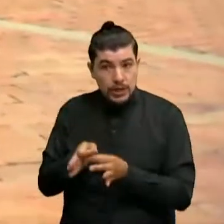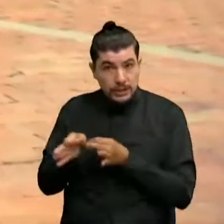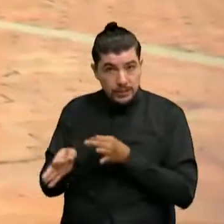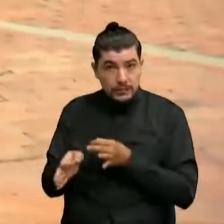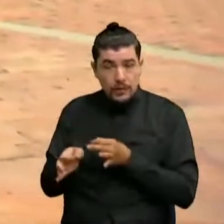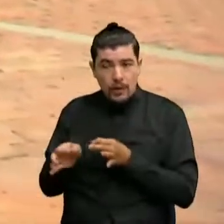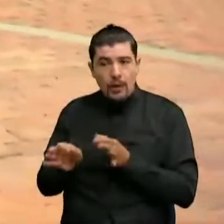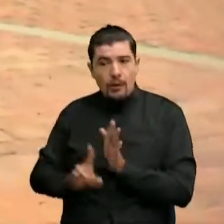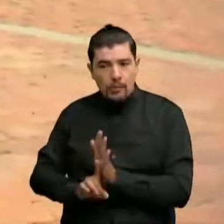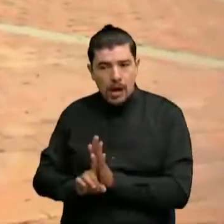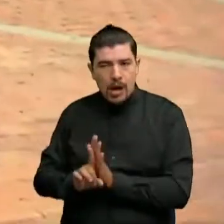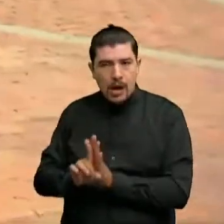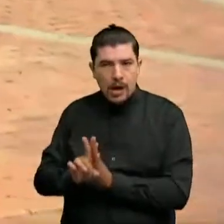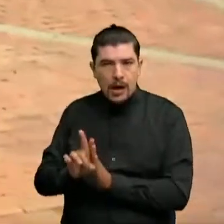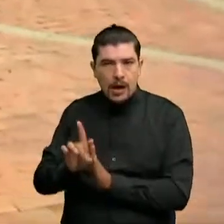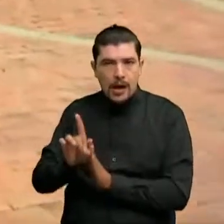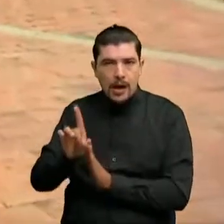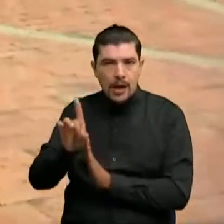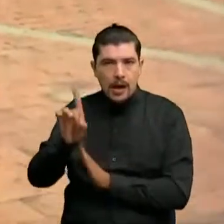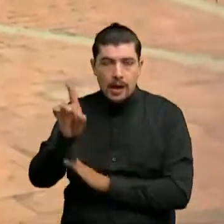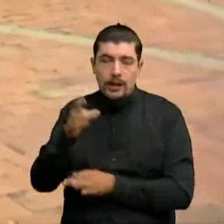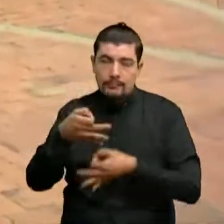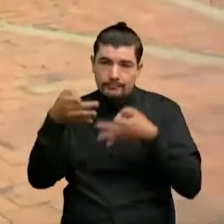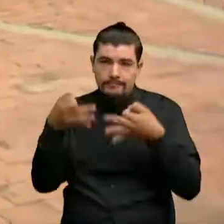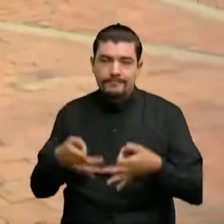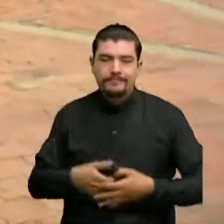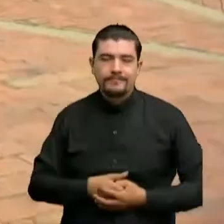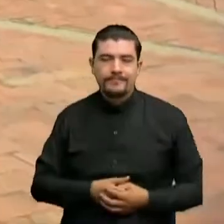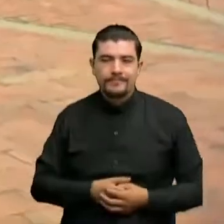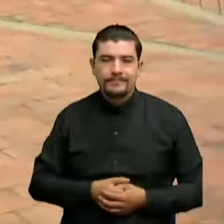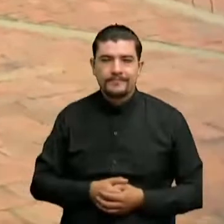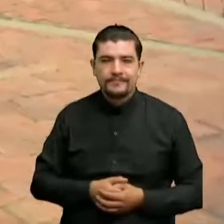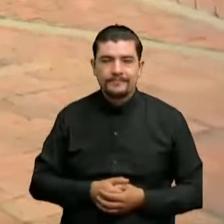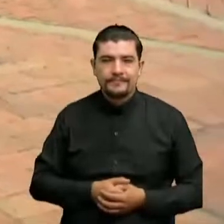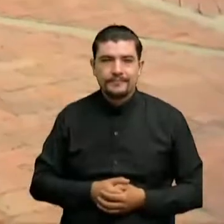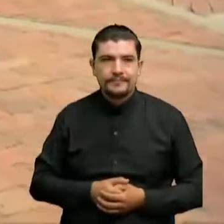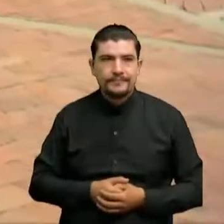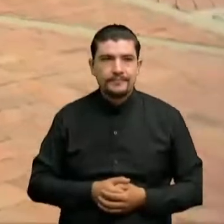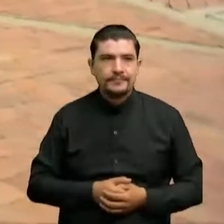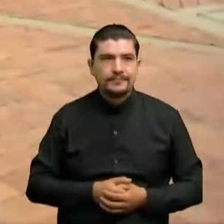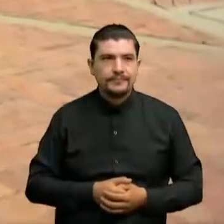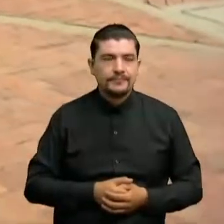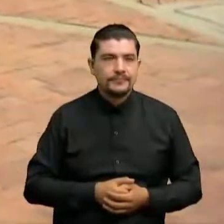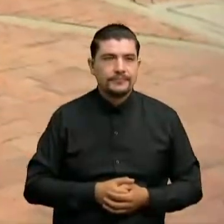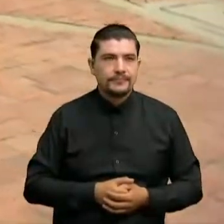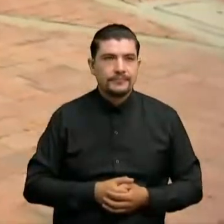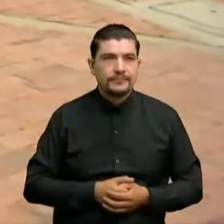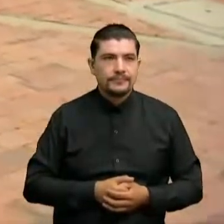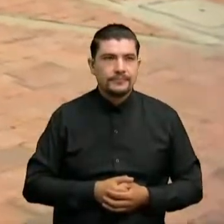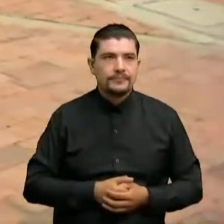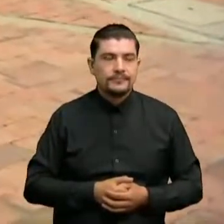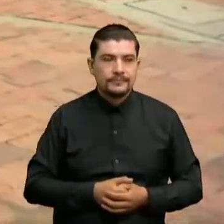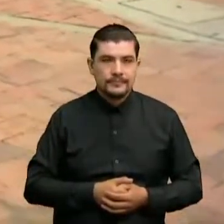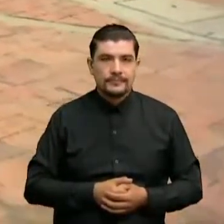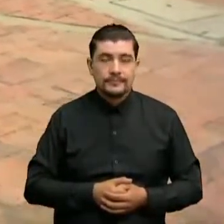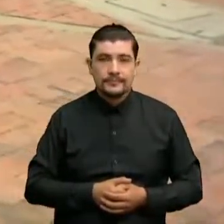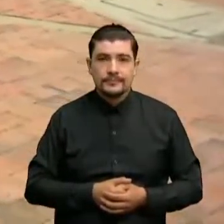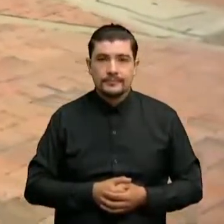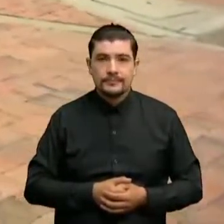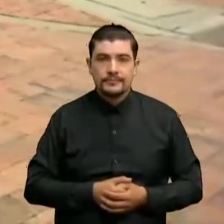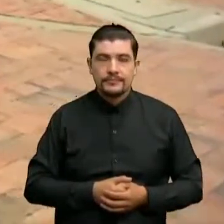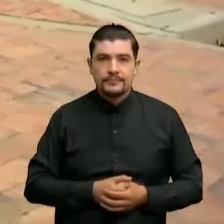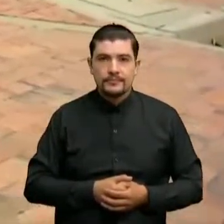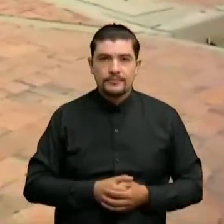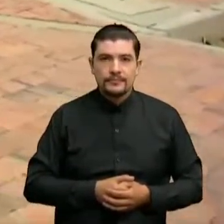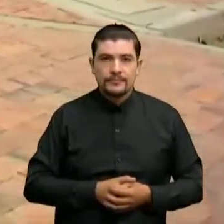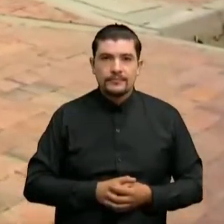municipio Pues obviamente sería una realidad Y precisamente los jóvenes le han apostado al desarrollo Han ido